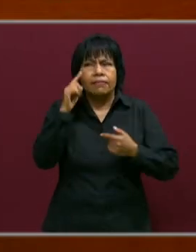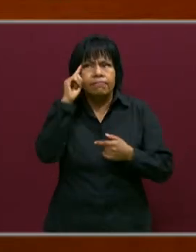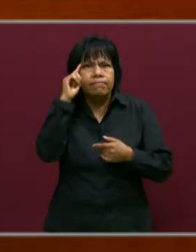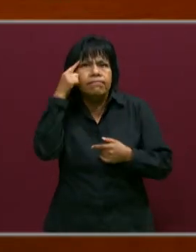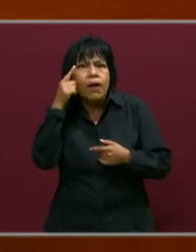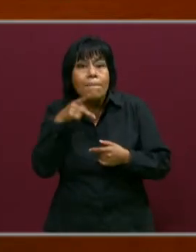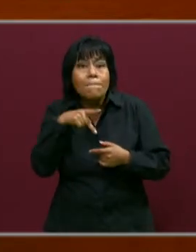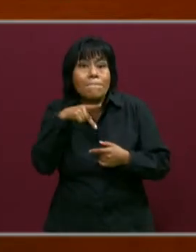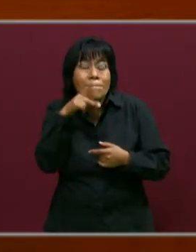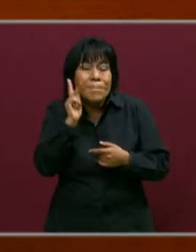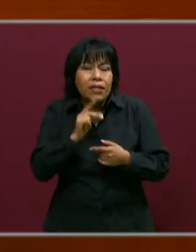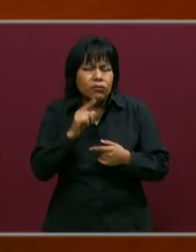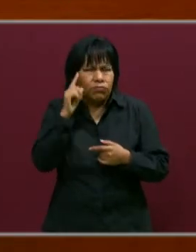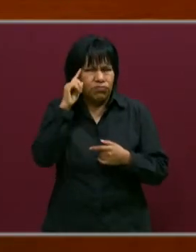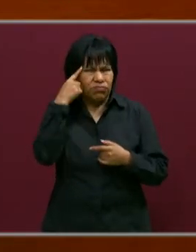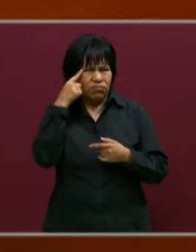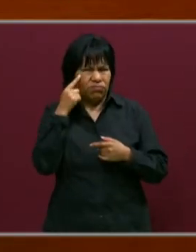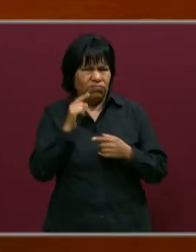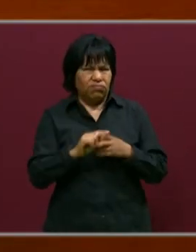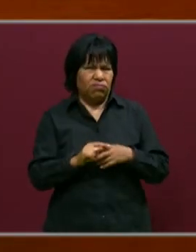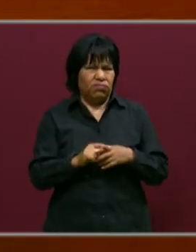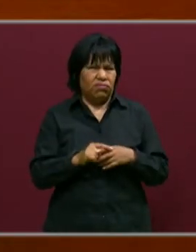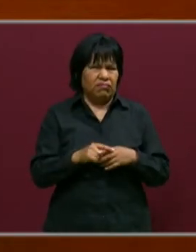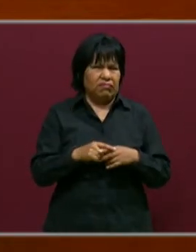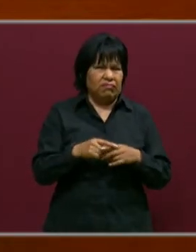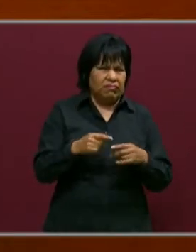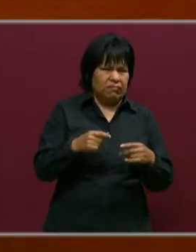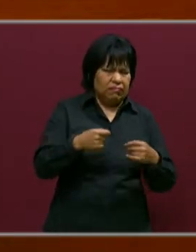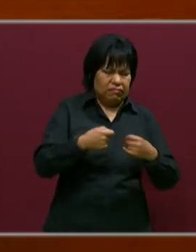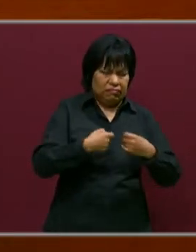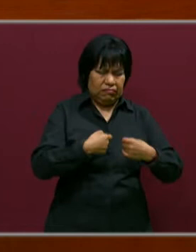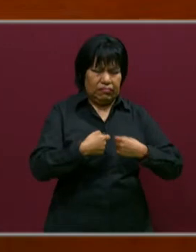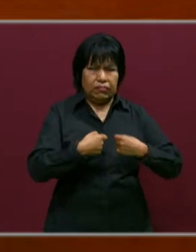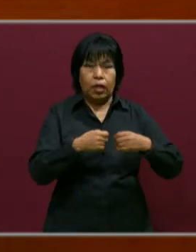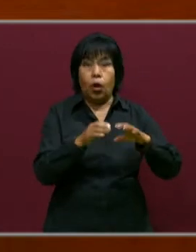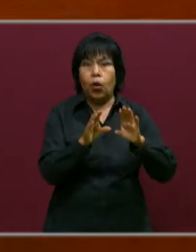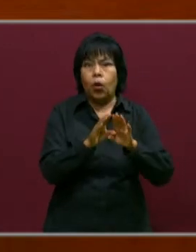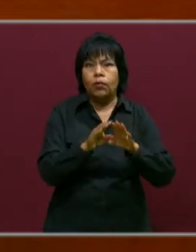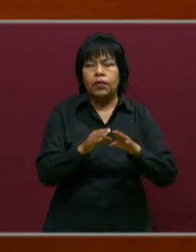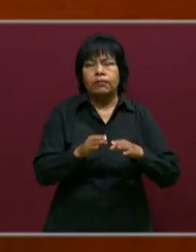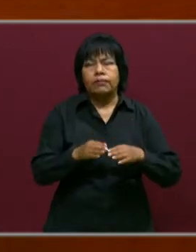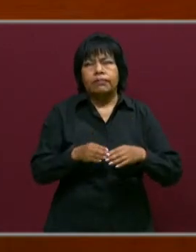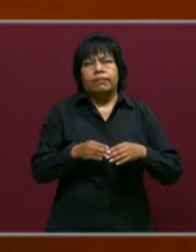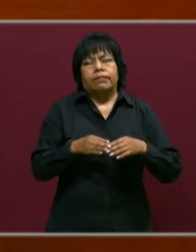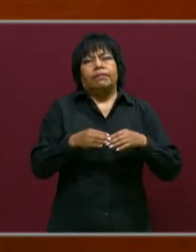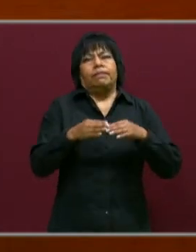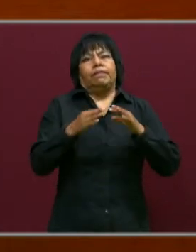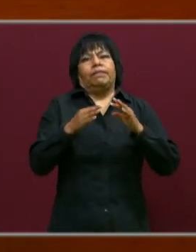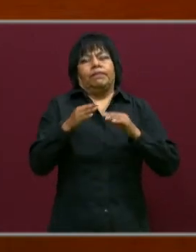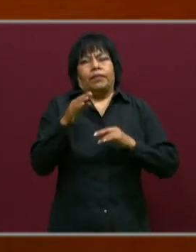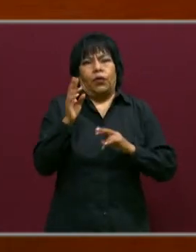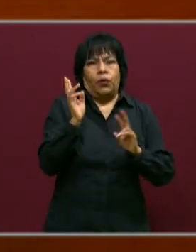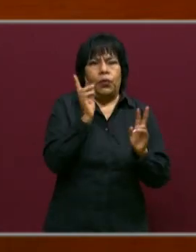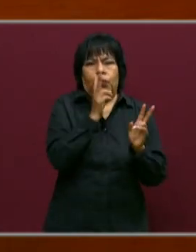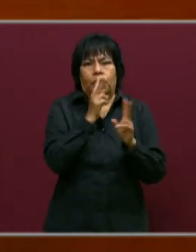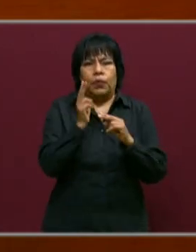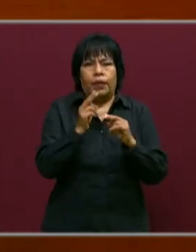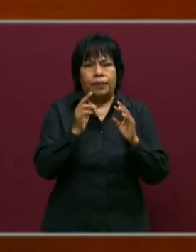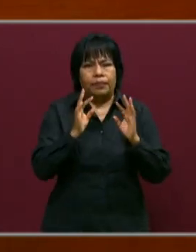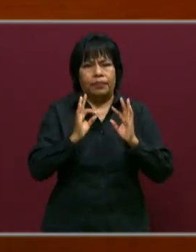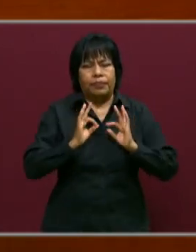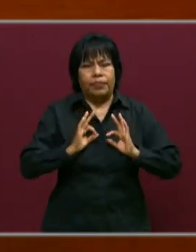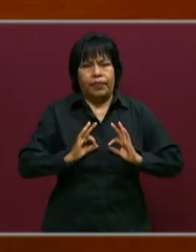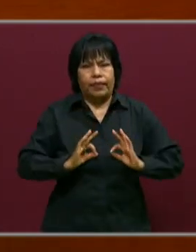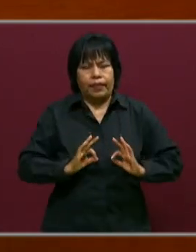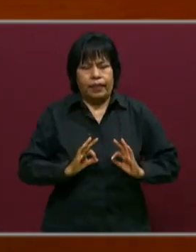trata es que el enojo lo puedan aprender a controlar, a decir, bueno, a respirar y, bueno, a poder hablarlo sin herir a nadie, ¿no?